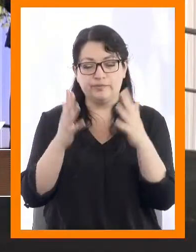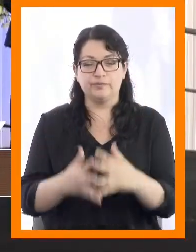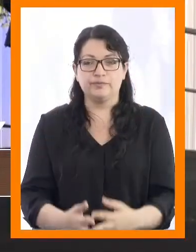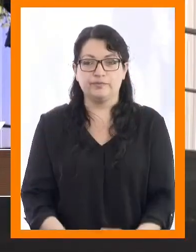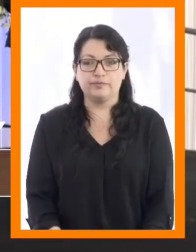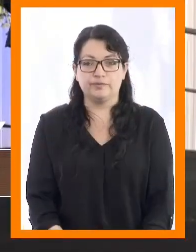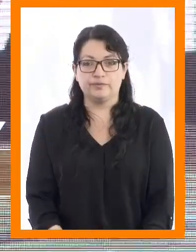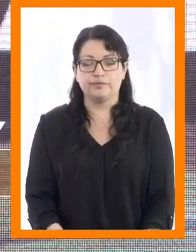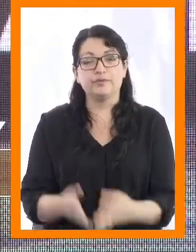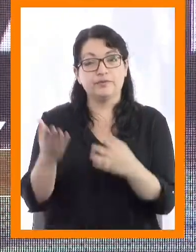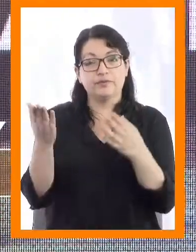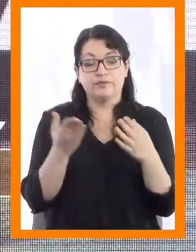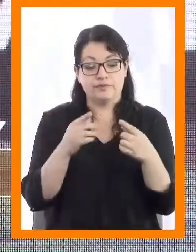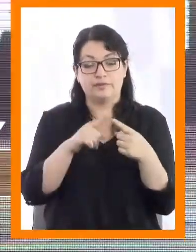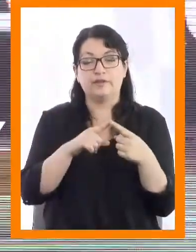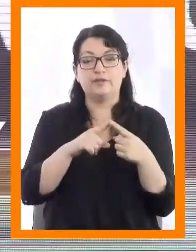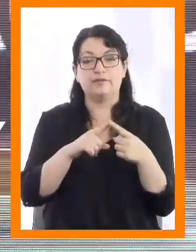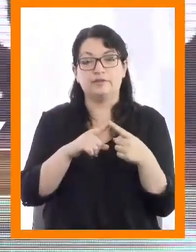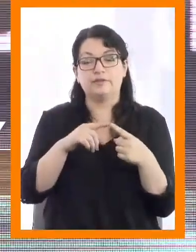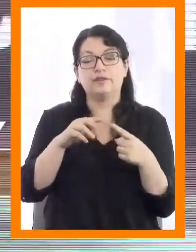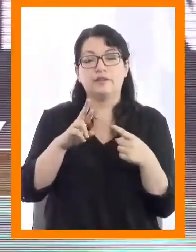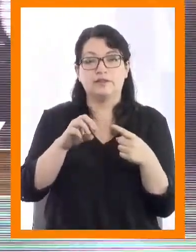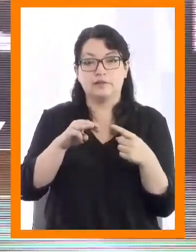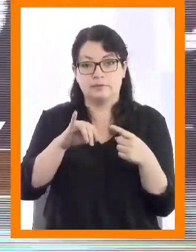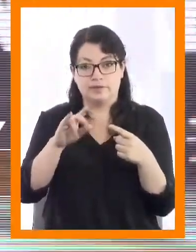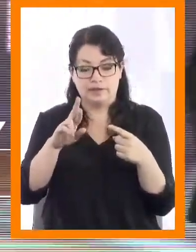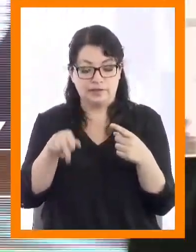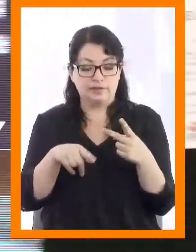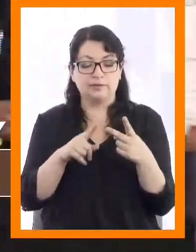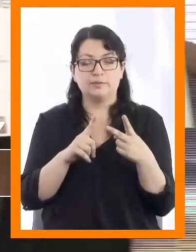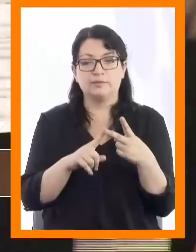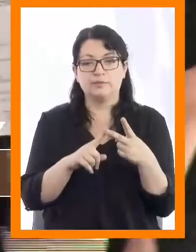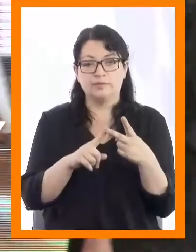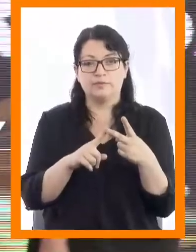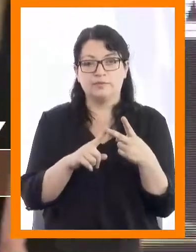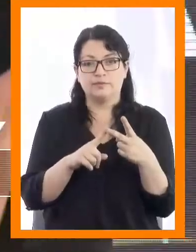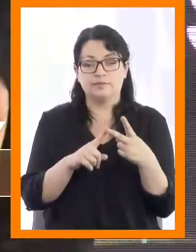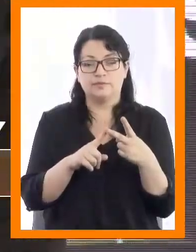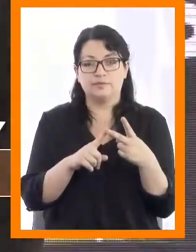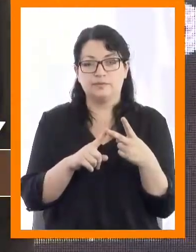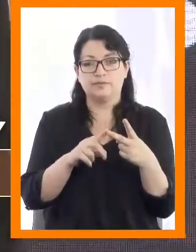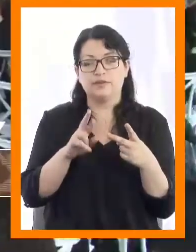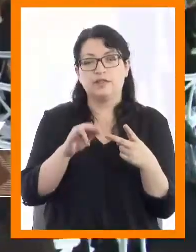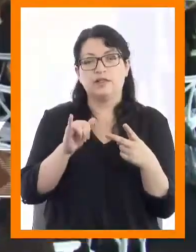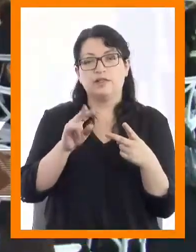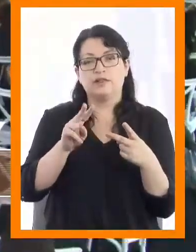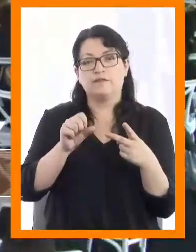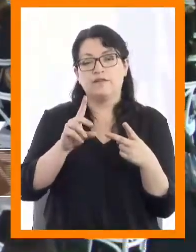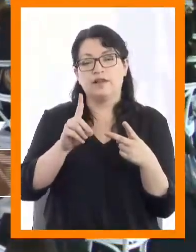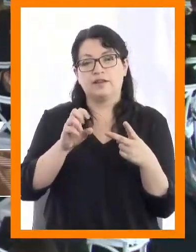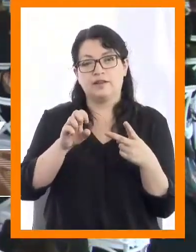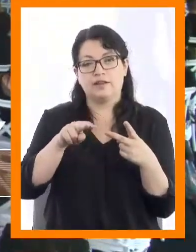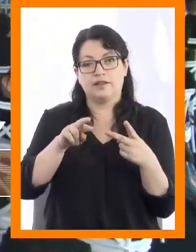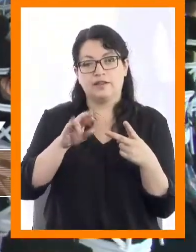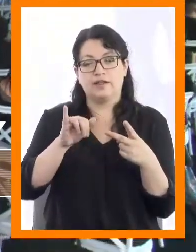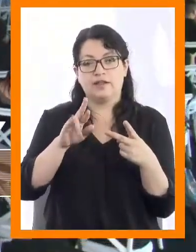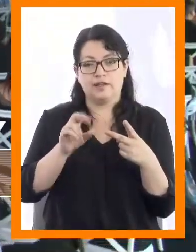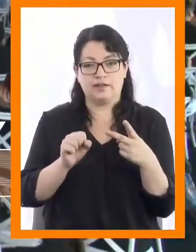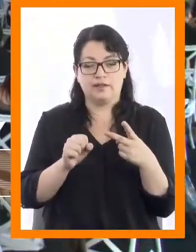Jacqueline Catalina Ramírez Morales, Vilma Cassandra Rivadeneira Arenas.